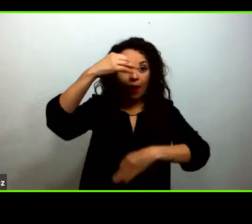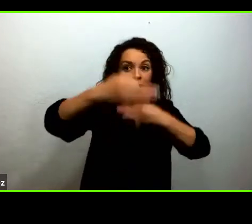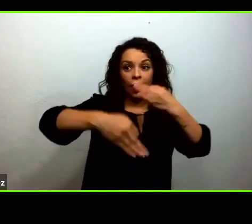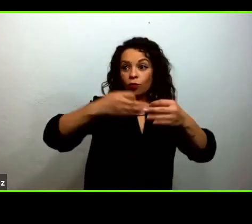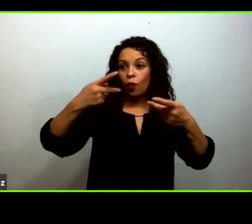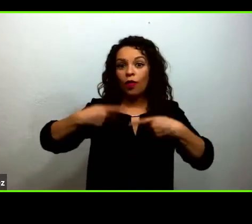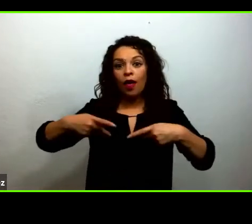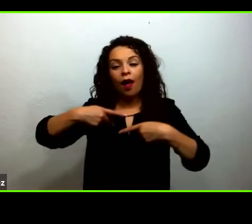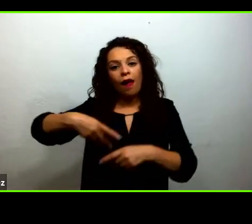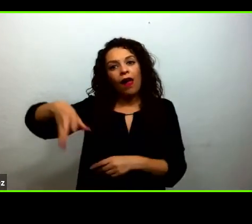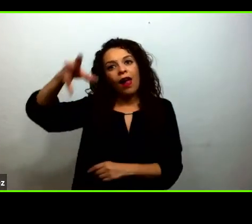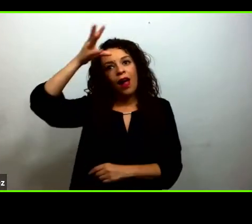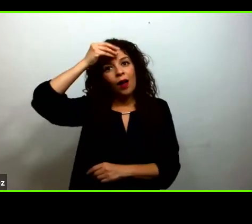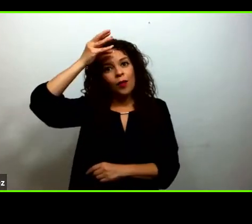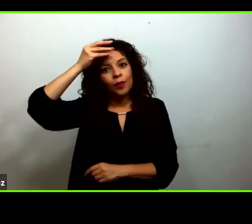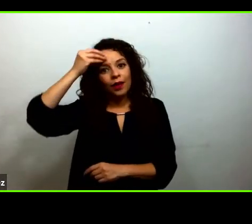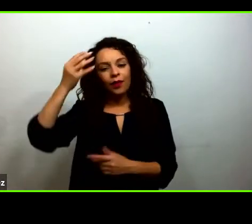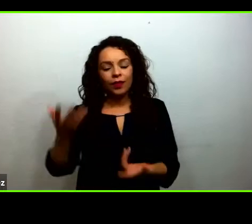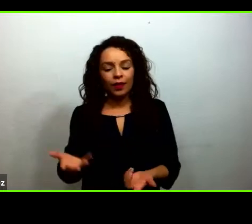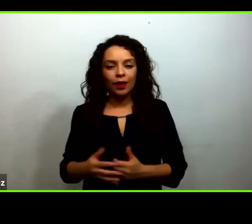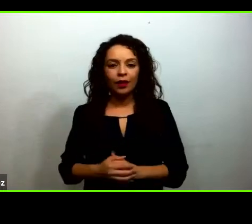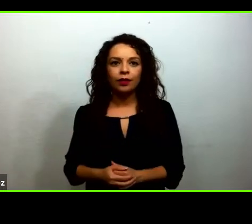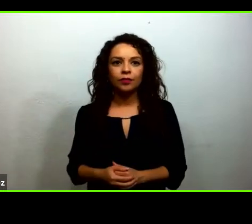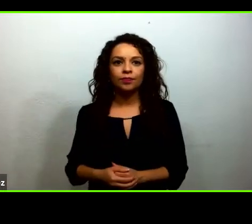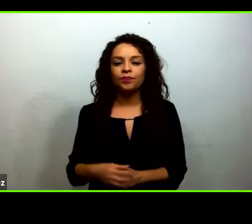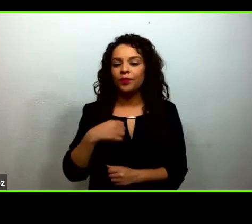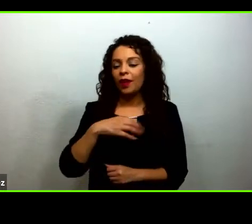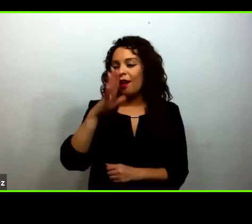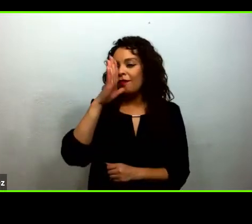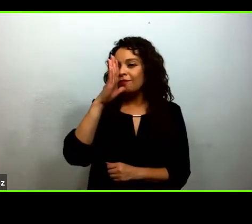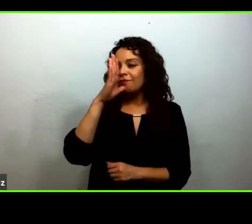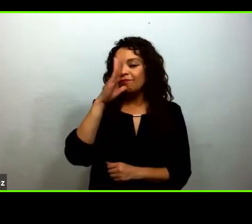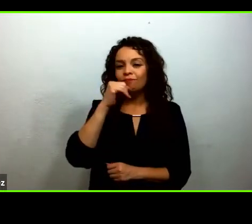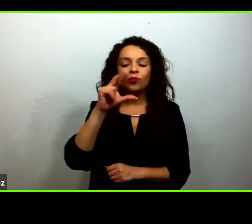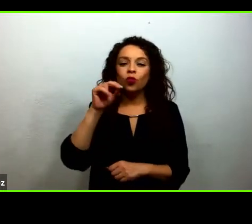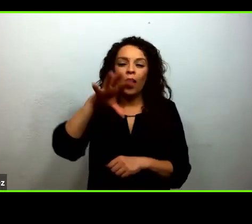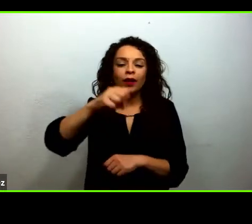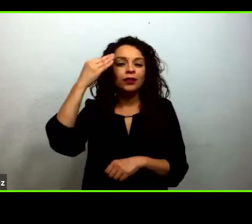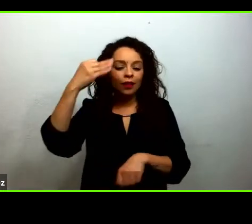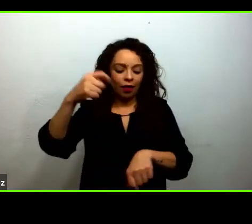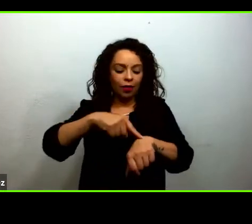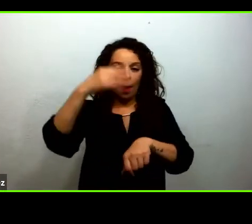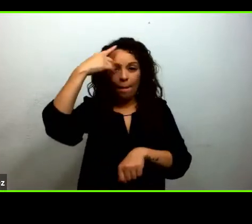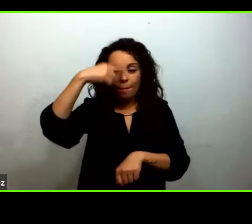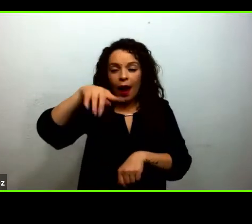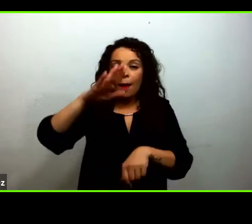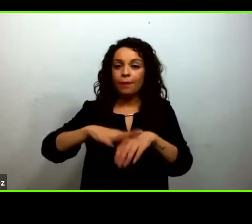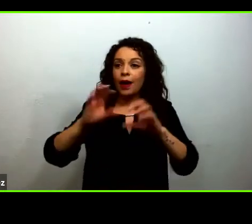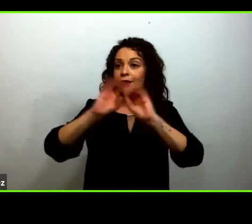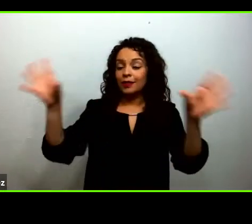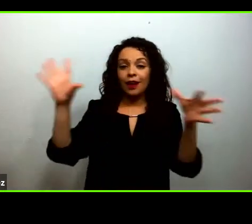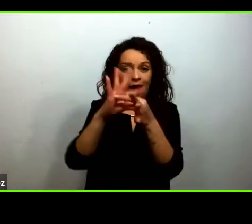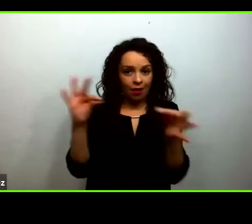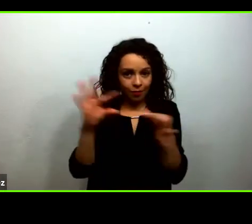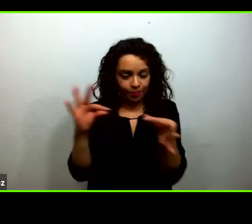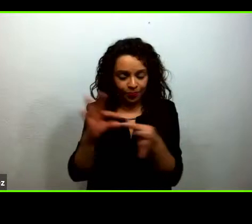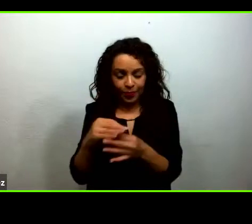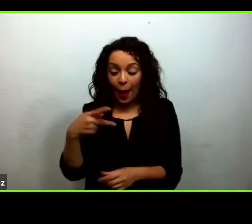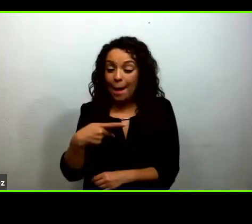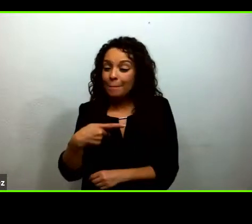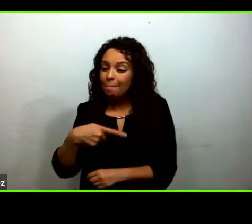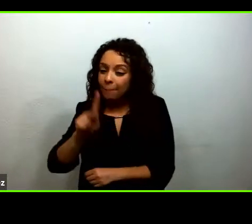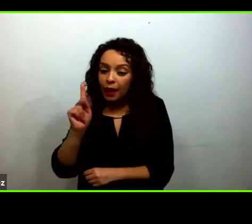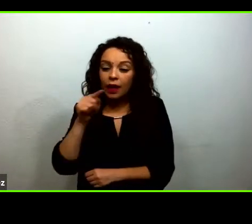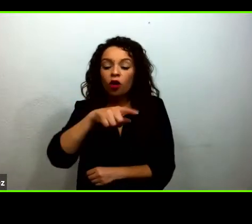principalmente, no hay tiempo para que haga una descripción detallada, pero está basado en la capacidad del